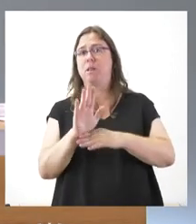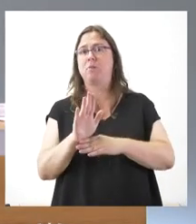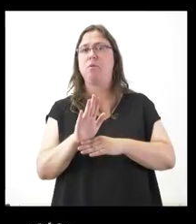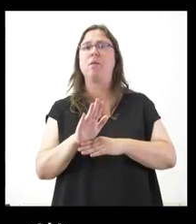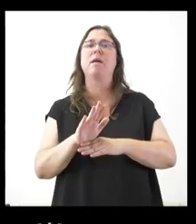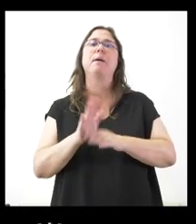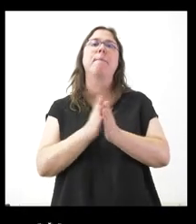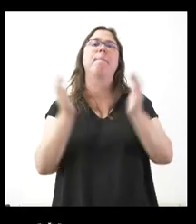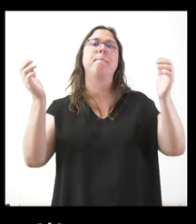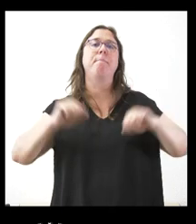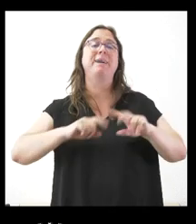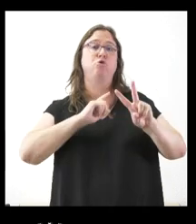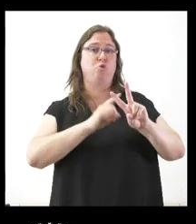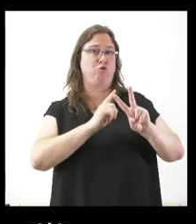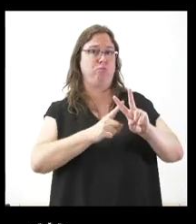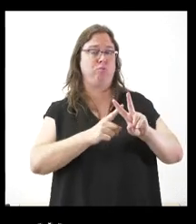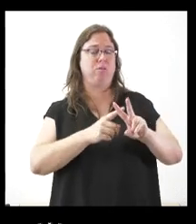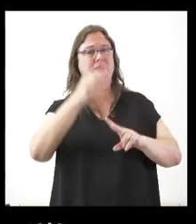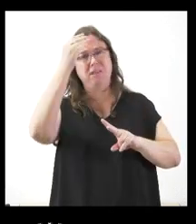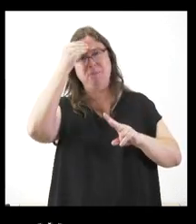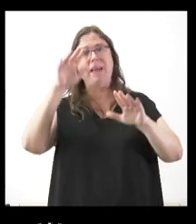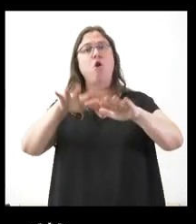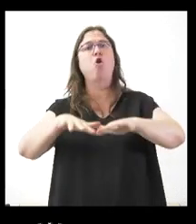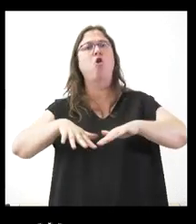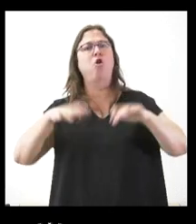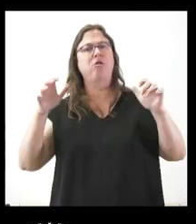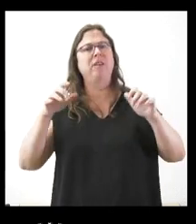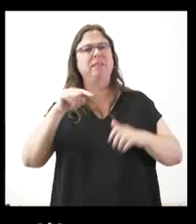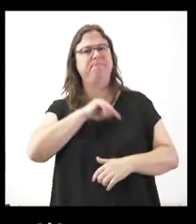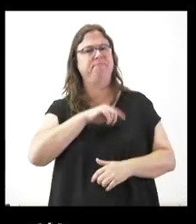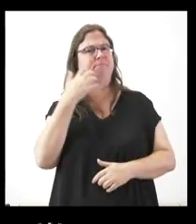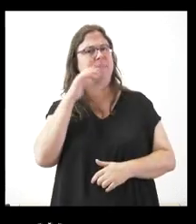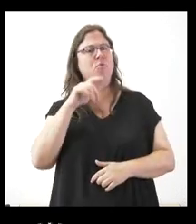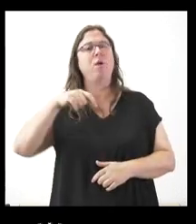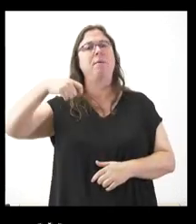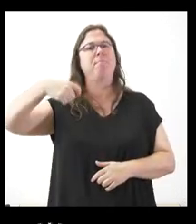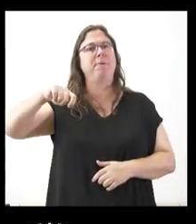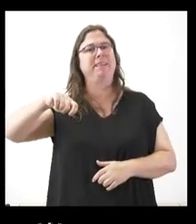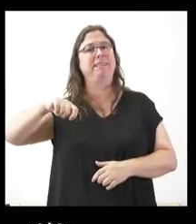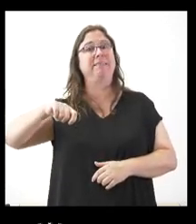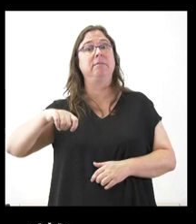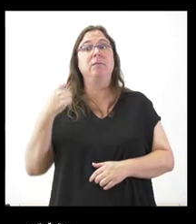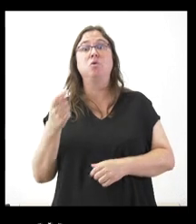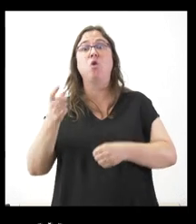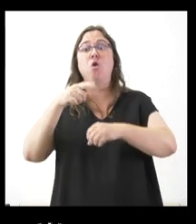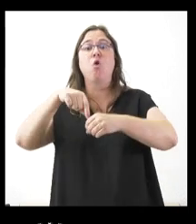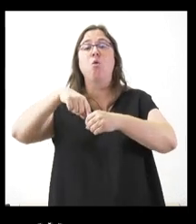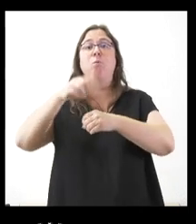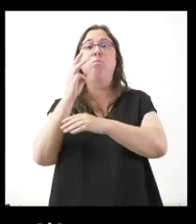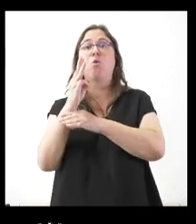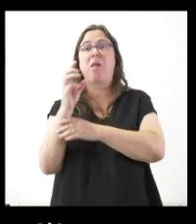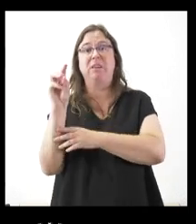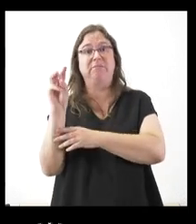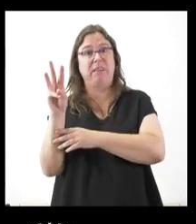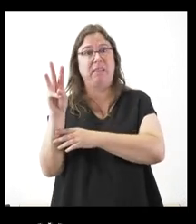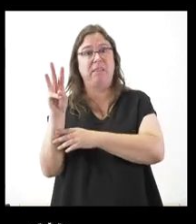no sé si consideran que en las Cortes se está produciendo una anomalía al estar presididas por un grupo que solo tiene 13 procuradores y, por lo